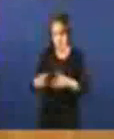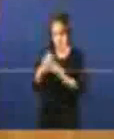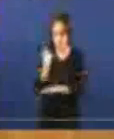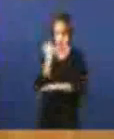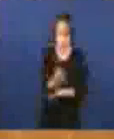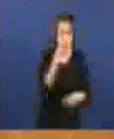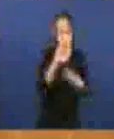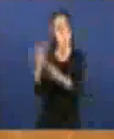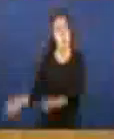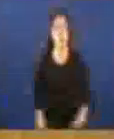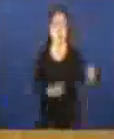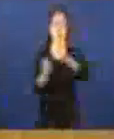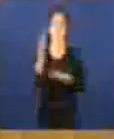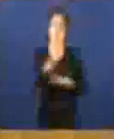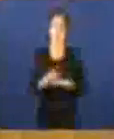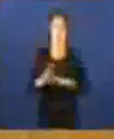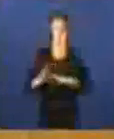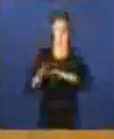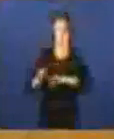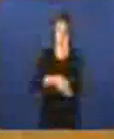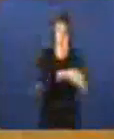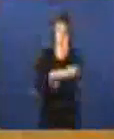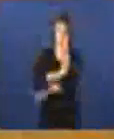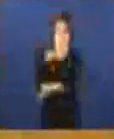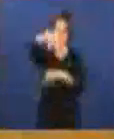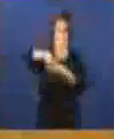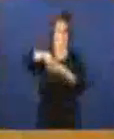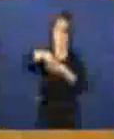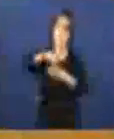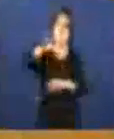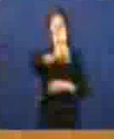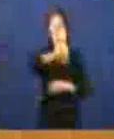defendendo as tesis que por exemplo defende o seu goberno da Comunidade Autónoma da Extremadura